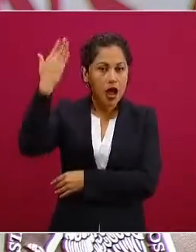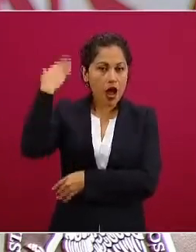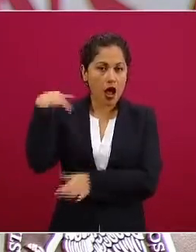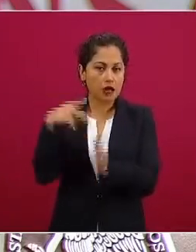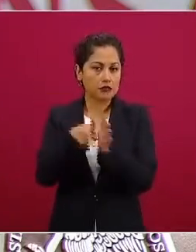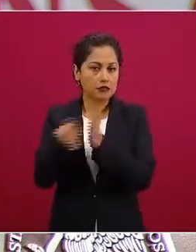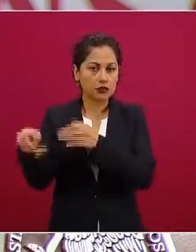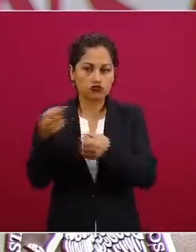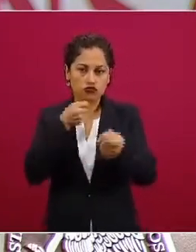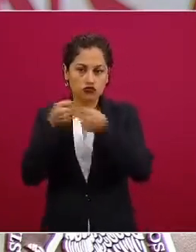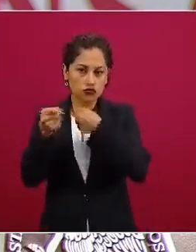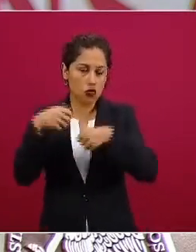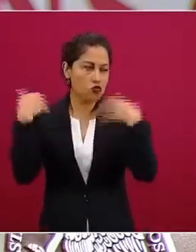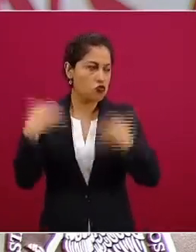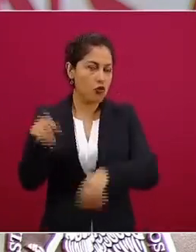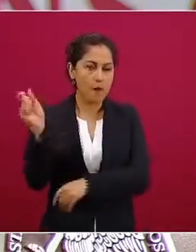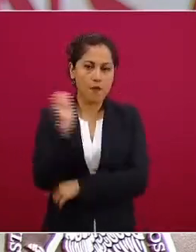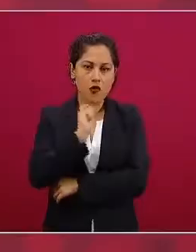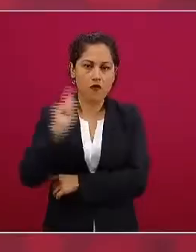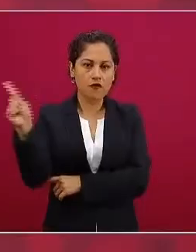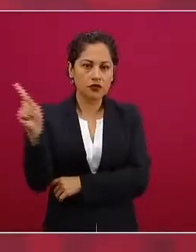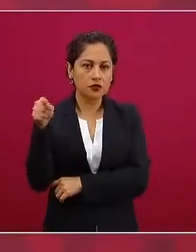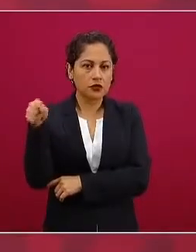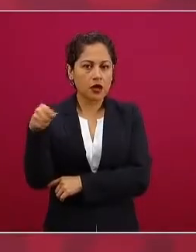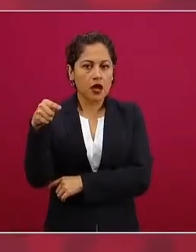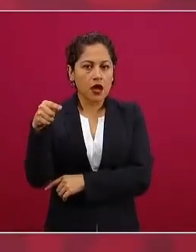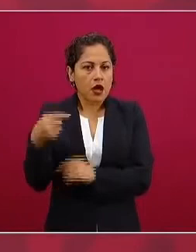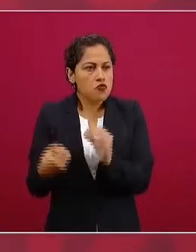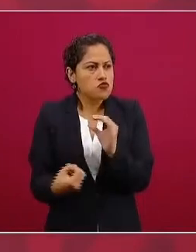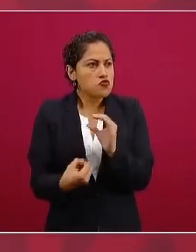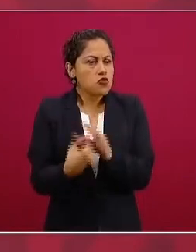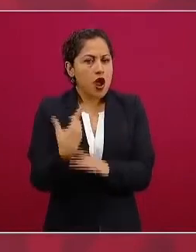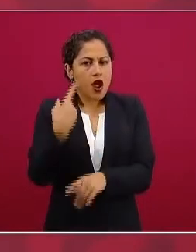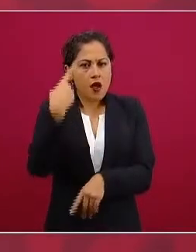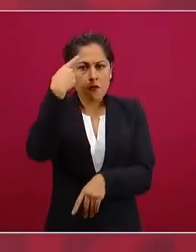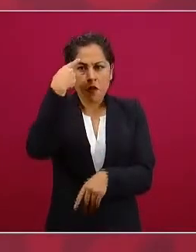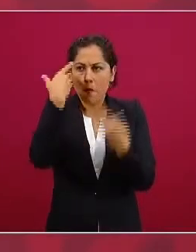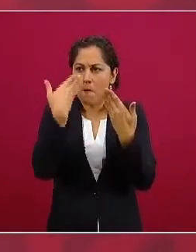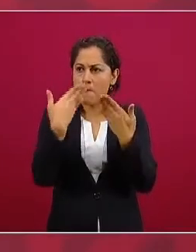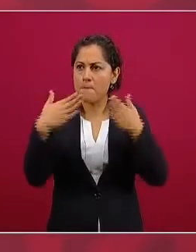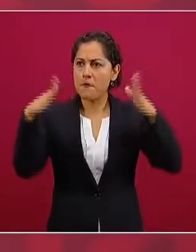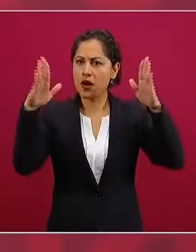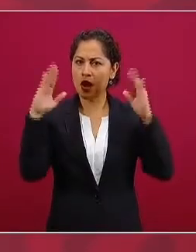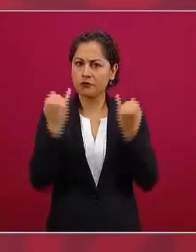profesional nuevo independiente